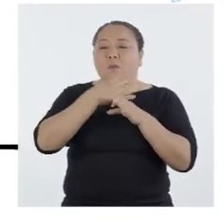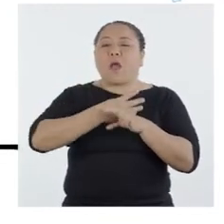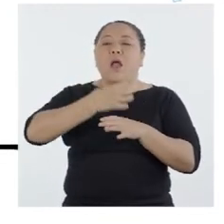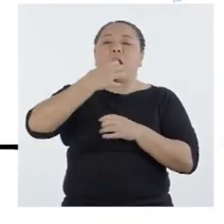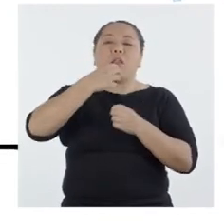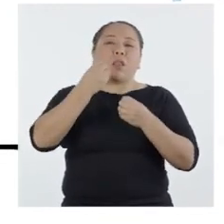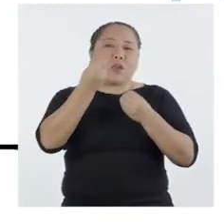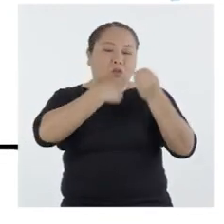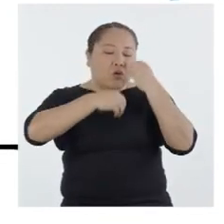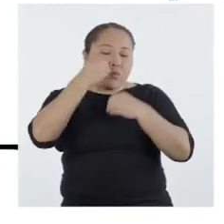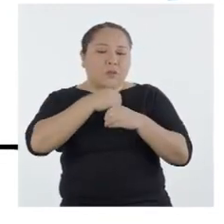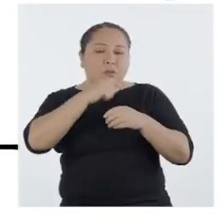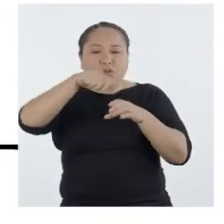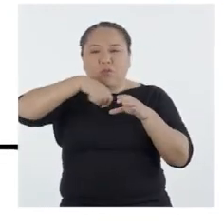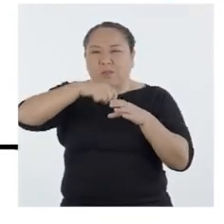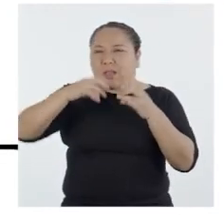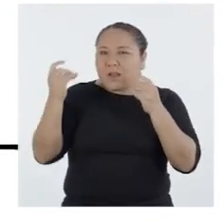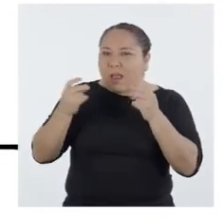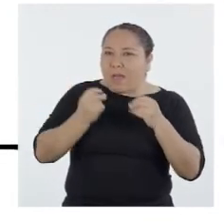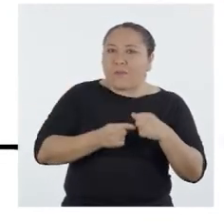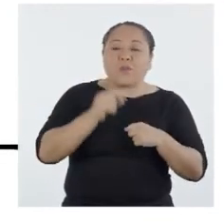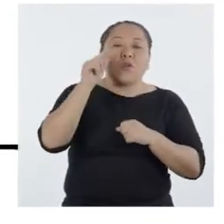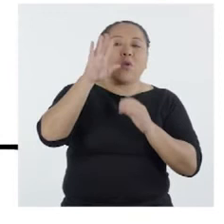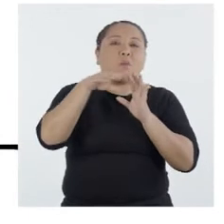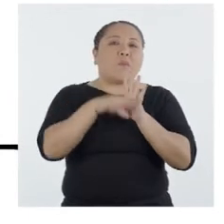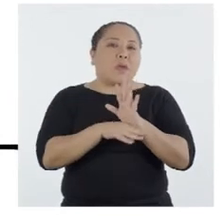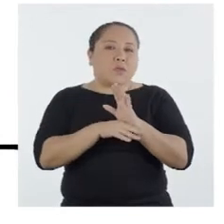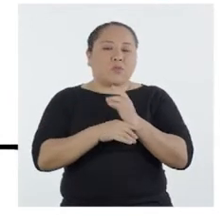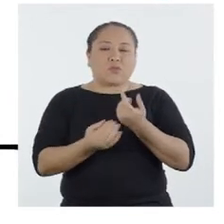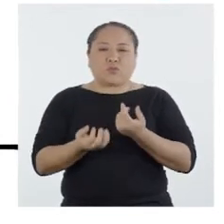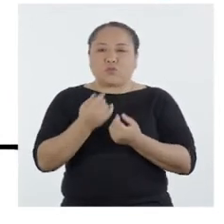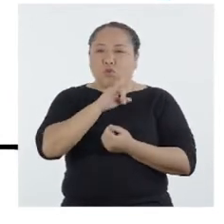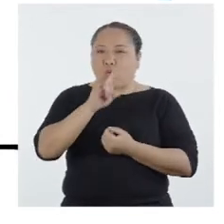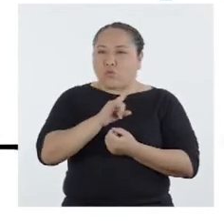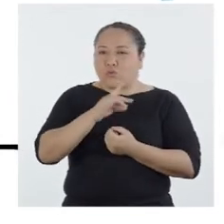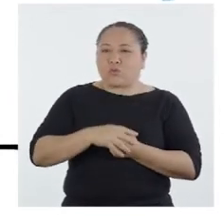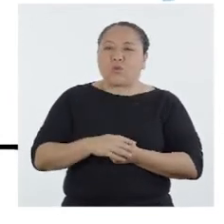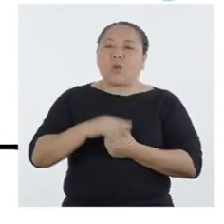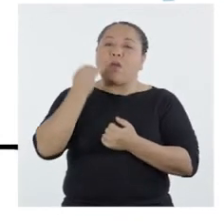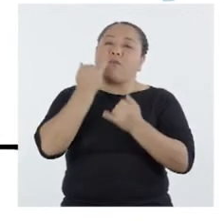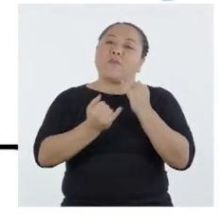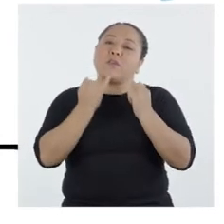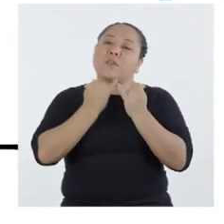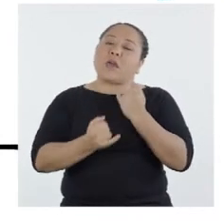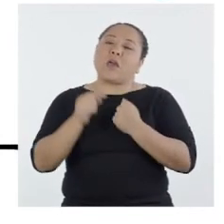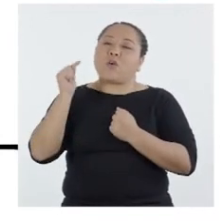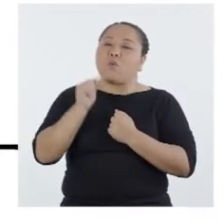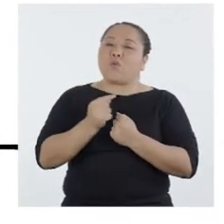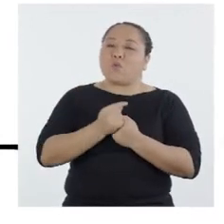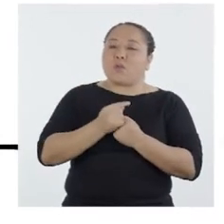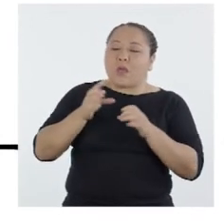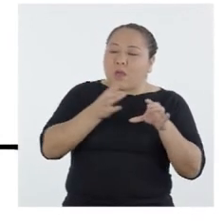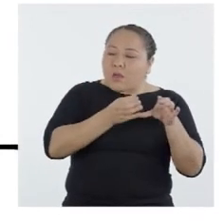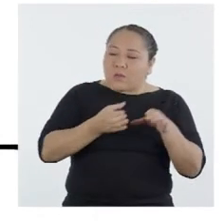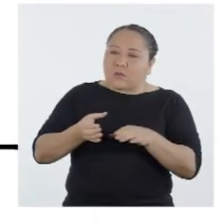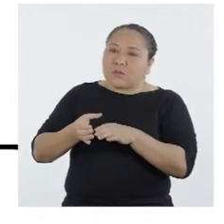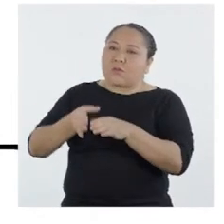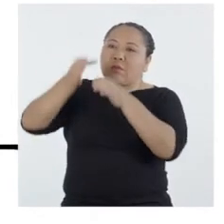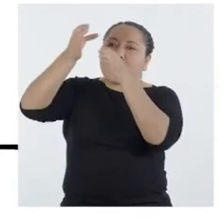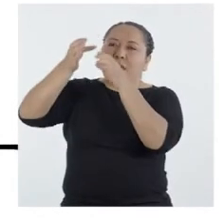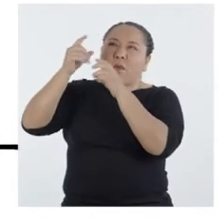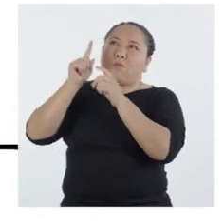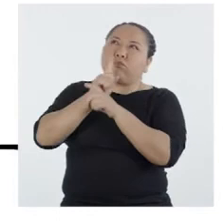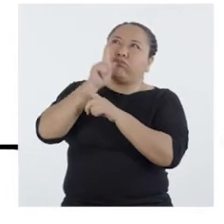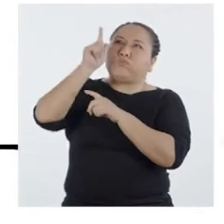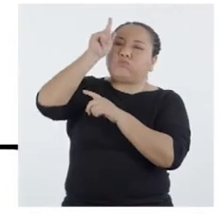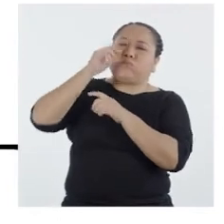modo que los alimentos se cocina más rápido y con menos combustible. Y por último, una chimenea, una campana o un